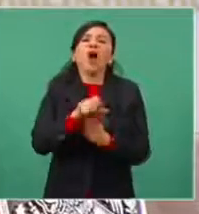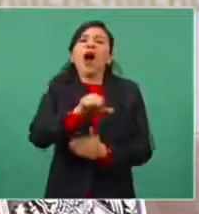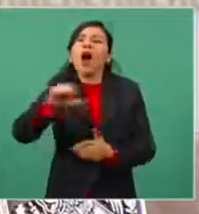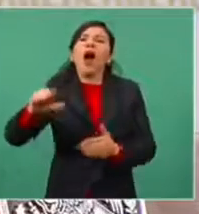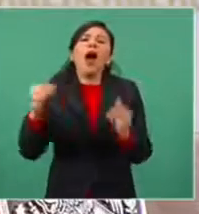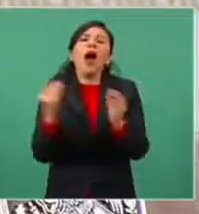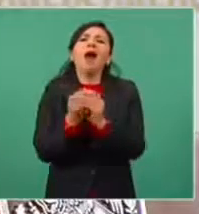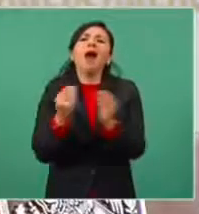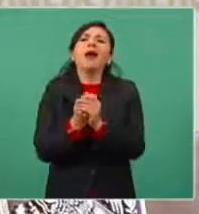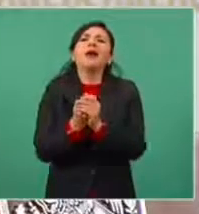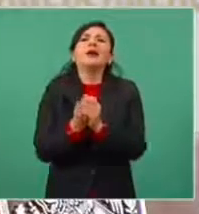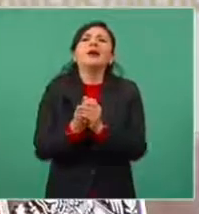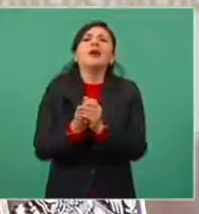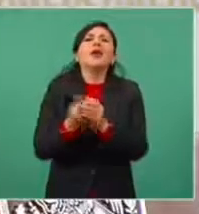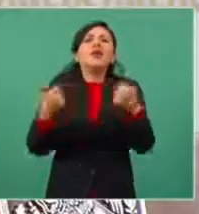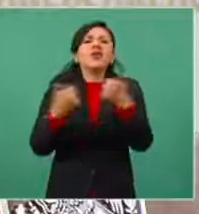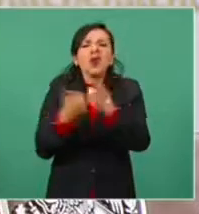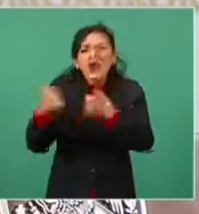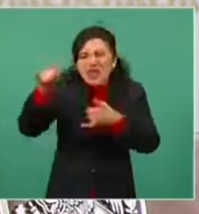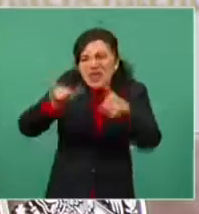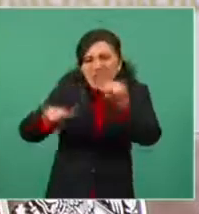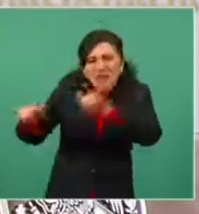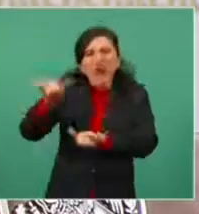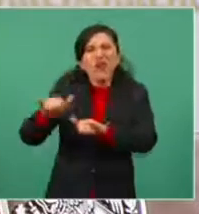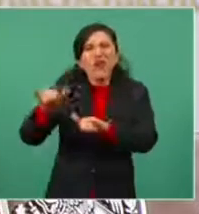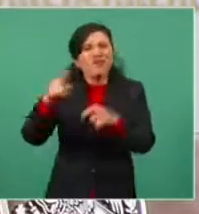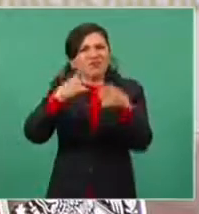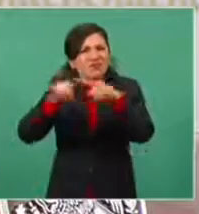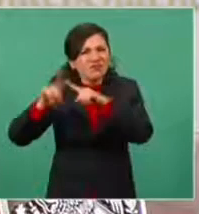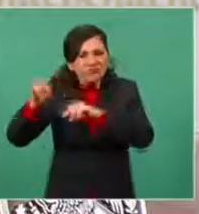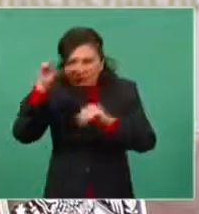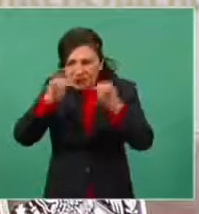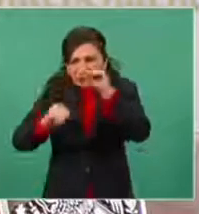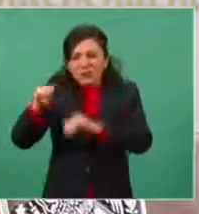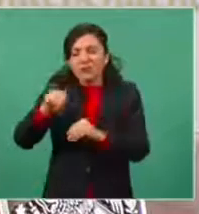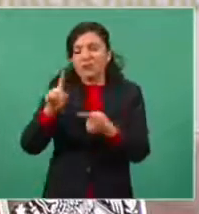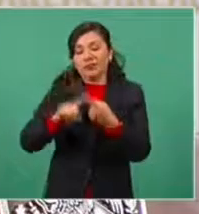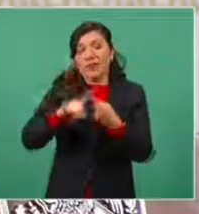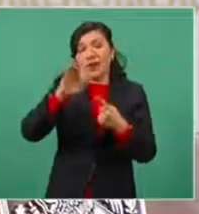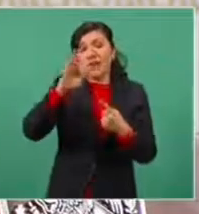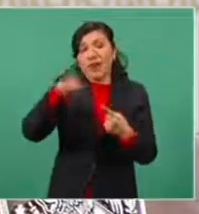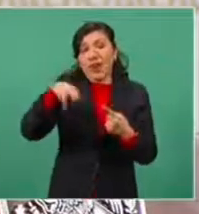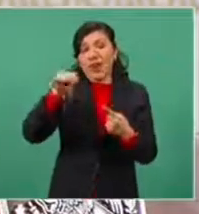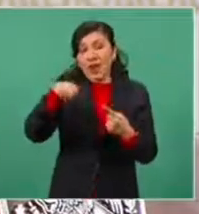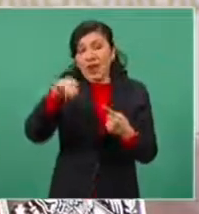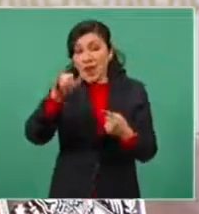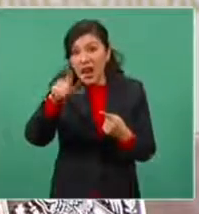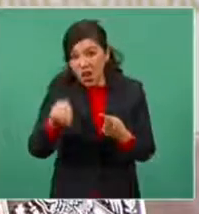químicas, el fentanilo especial.